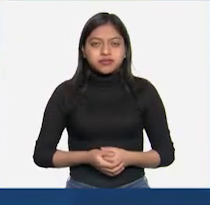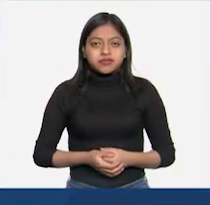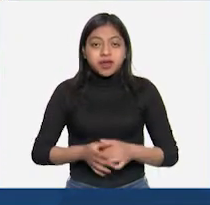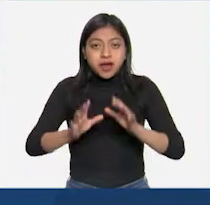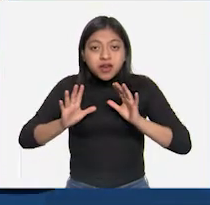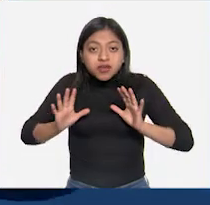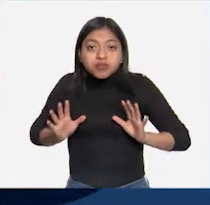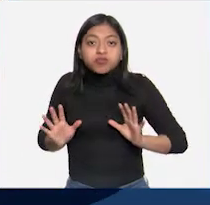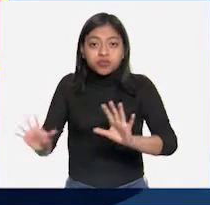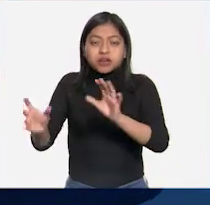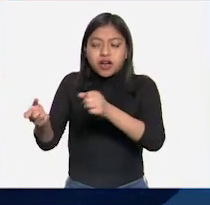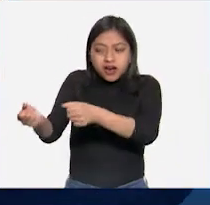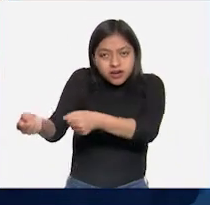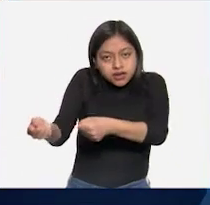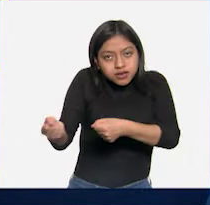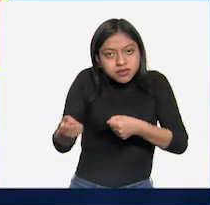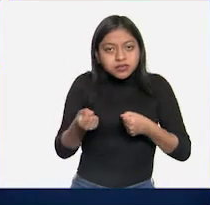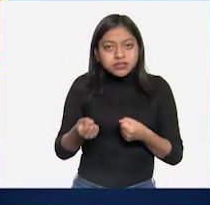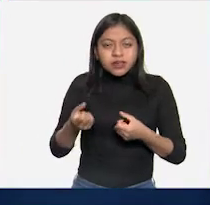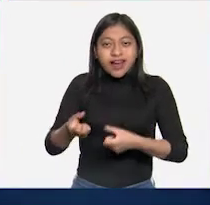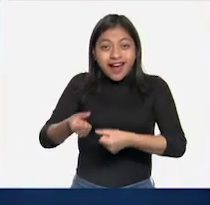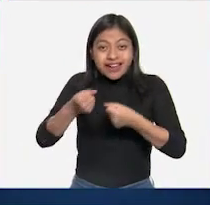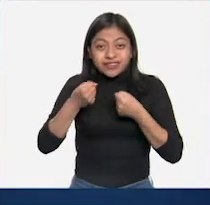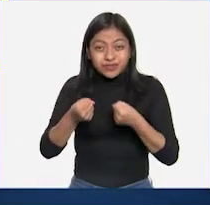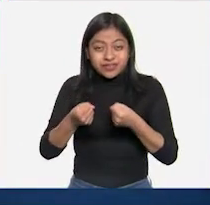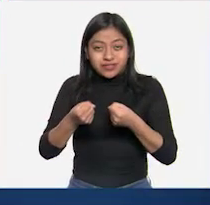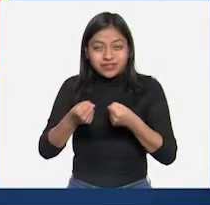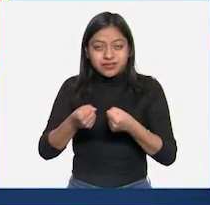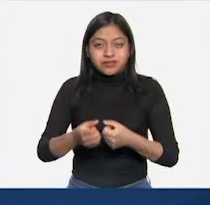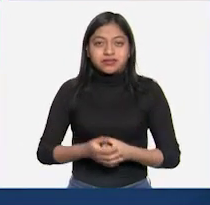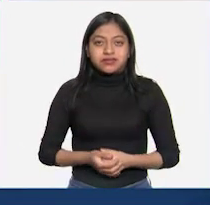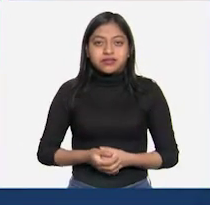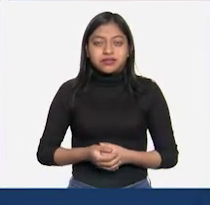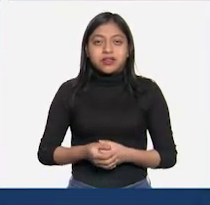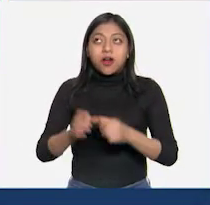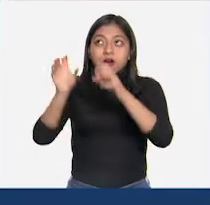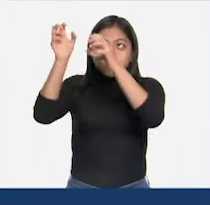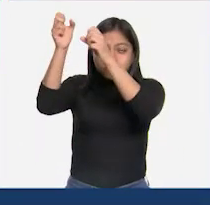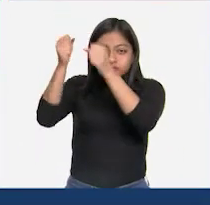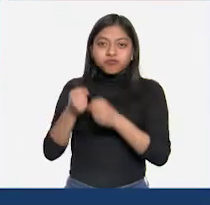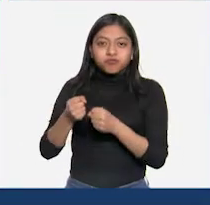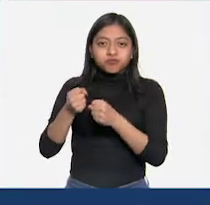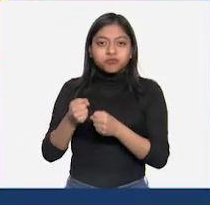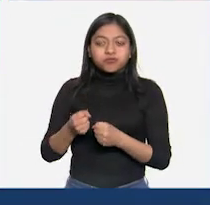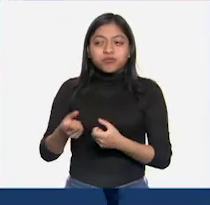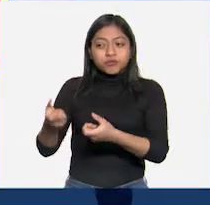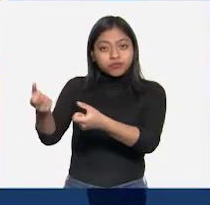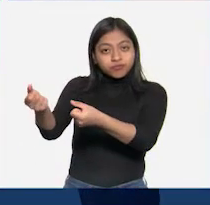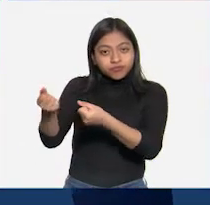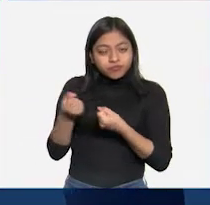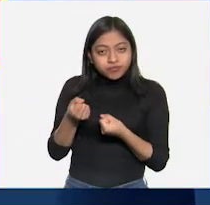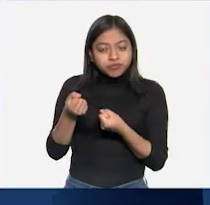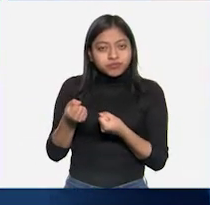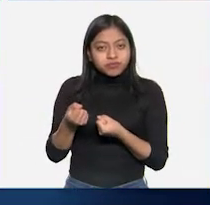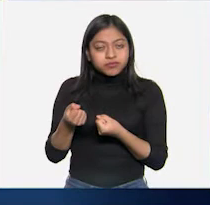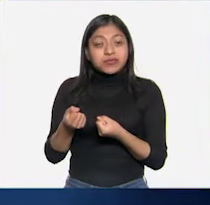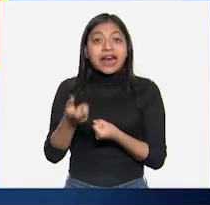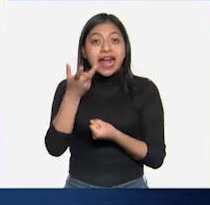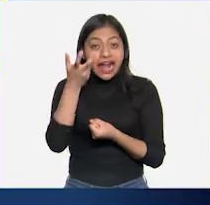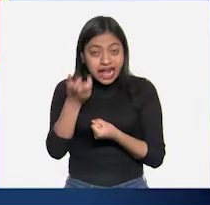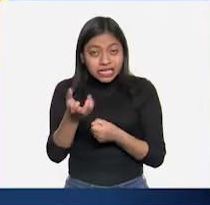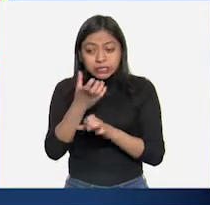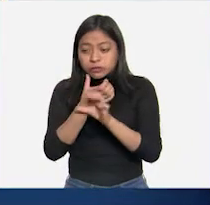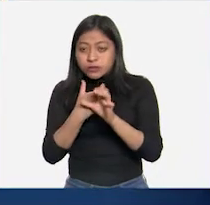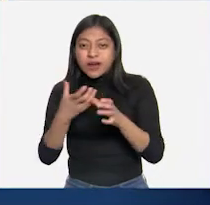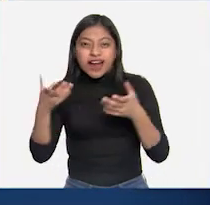Empujar, arrastrar, sujetar, tirar, atraer. Todas estas